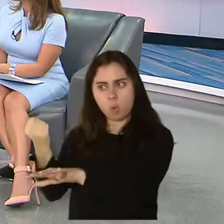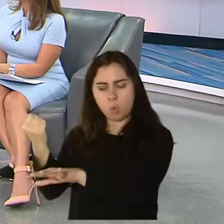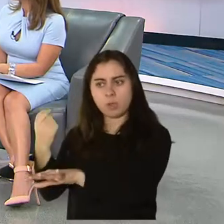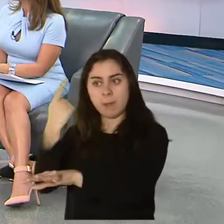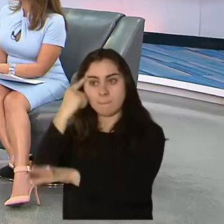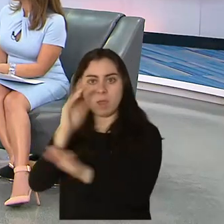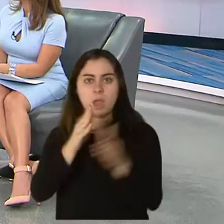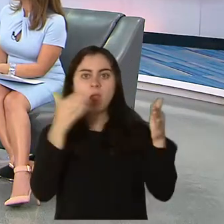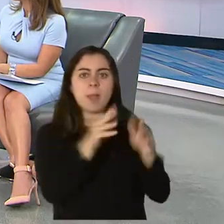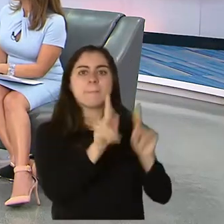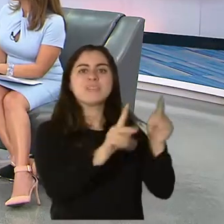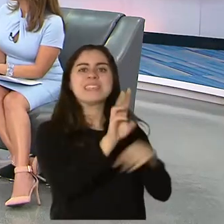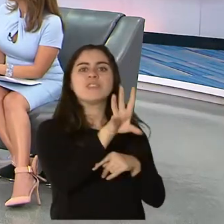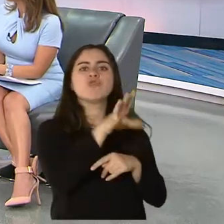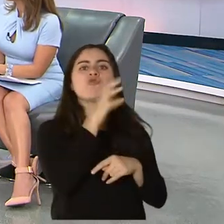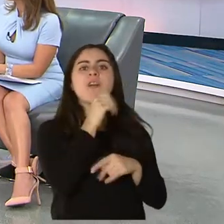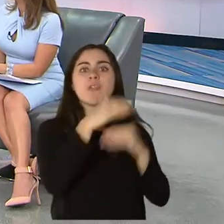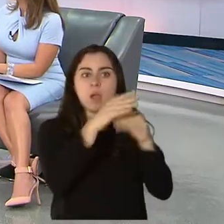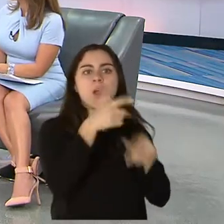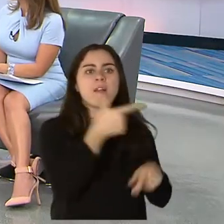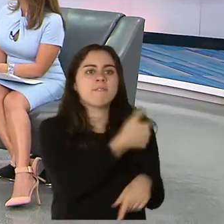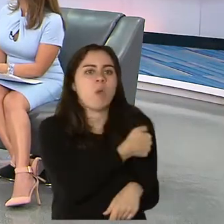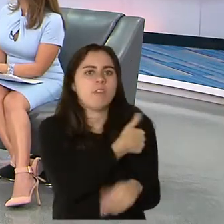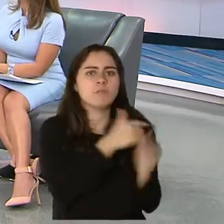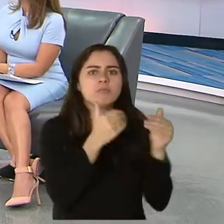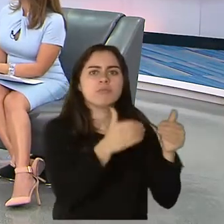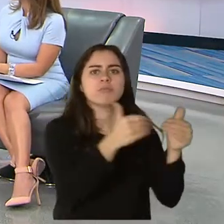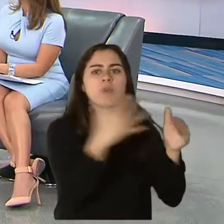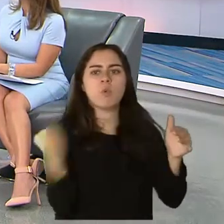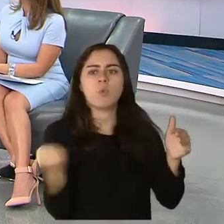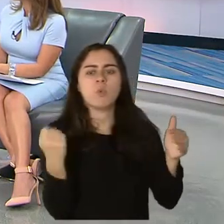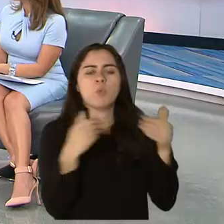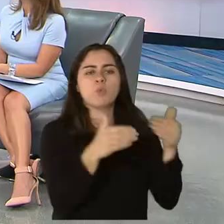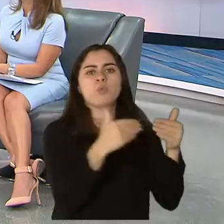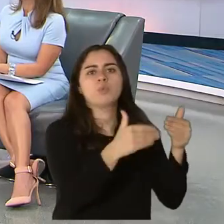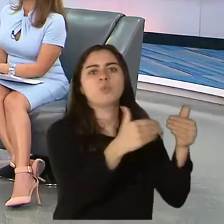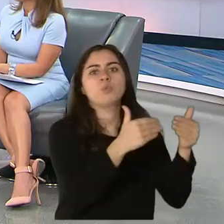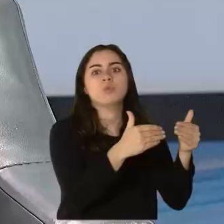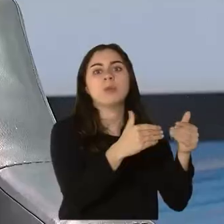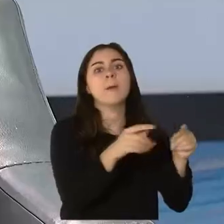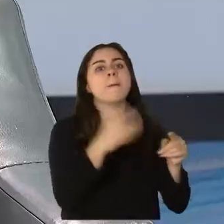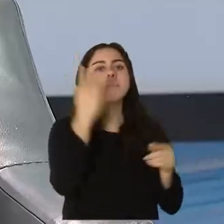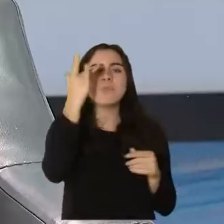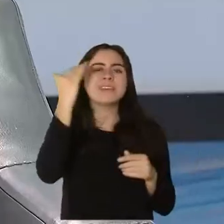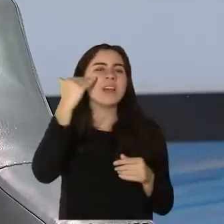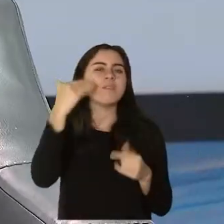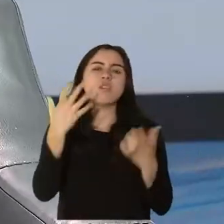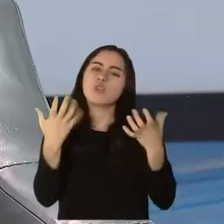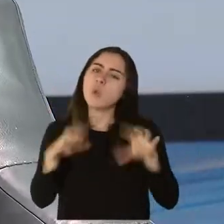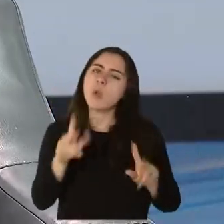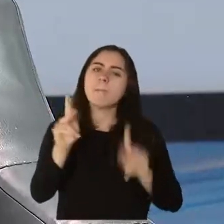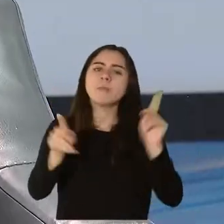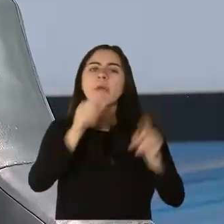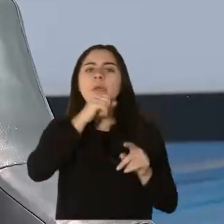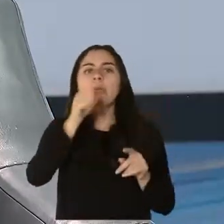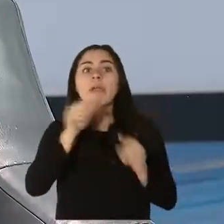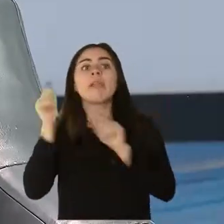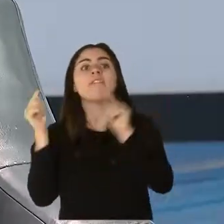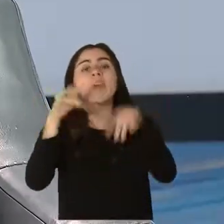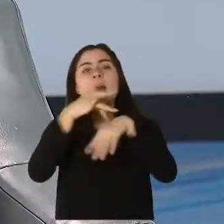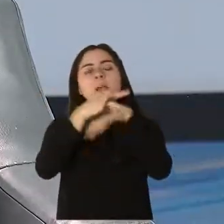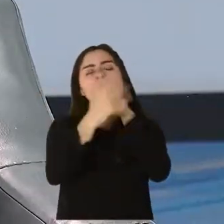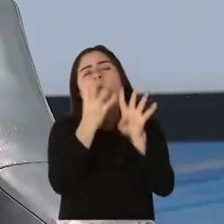mayores de 65 años de edad. No obstante, no los queremos haciendo filas largas, así que se ha establecido